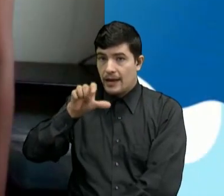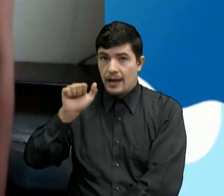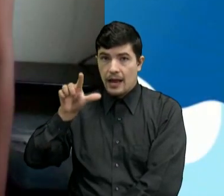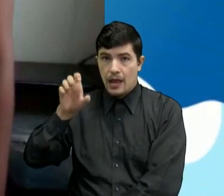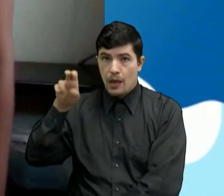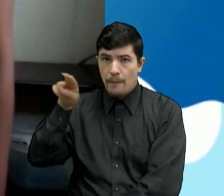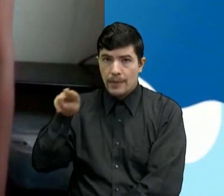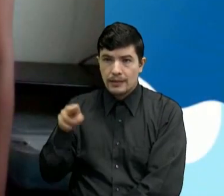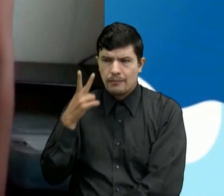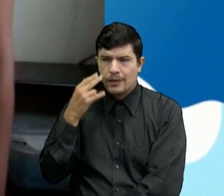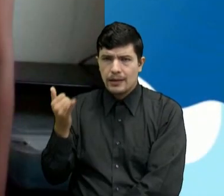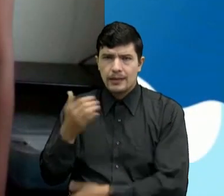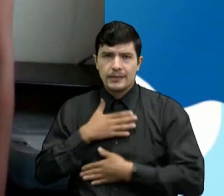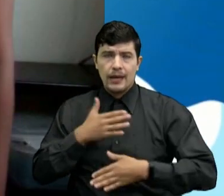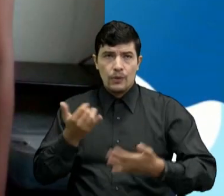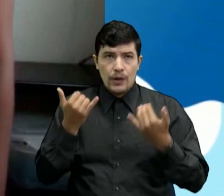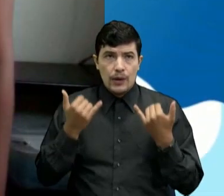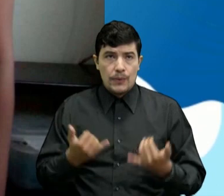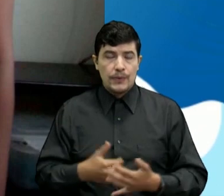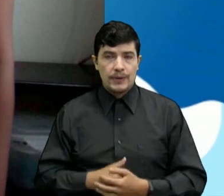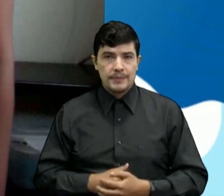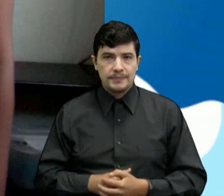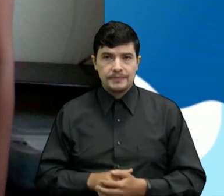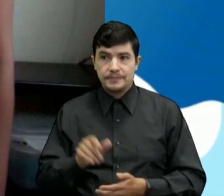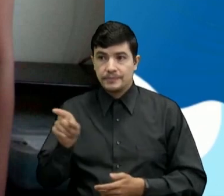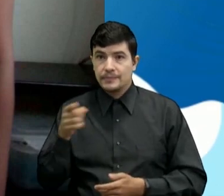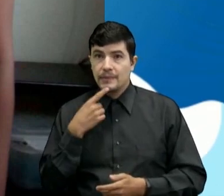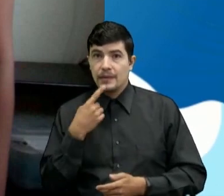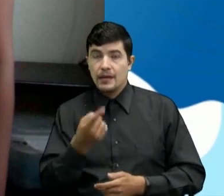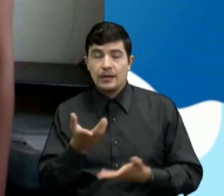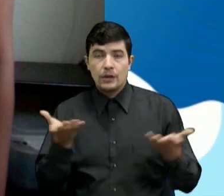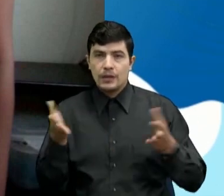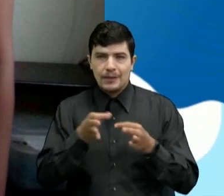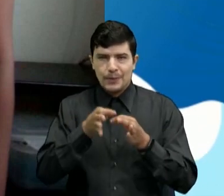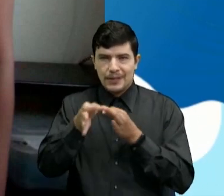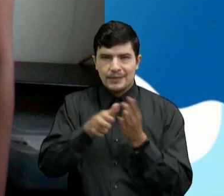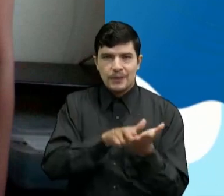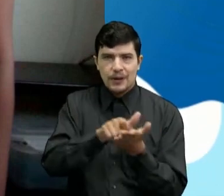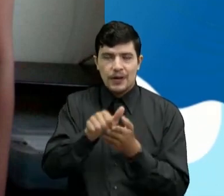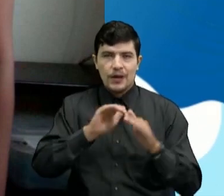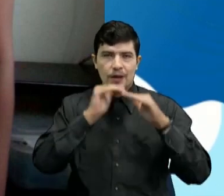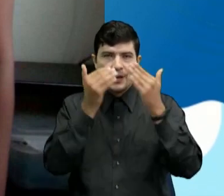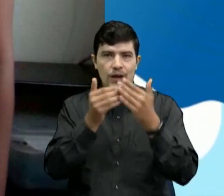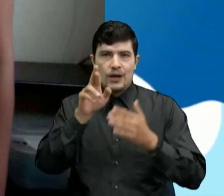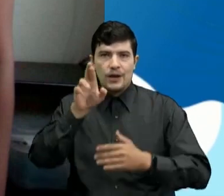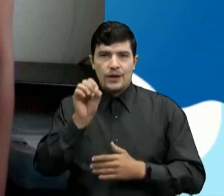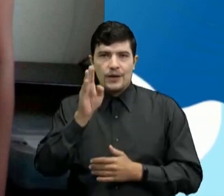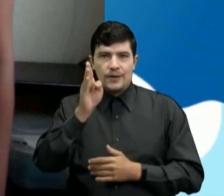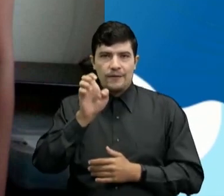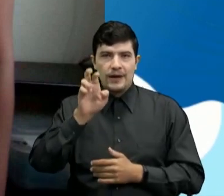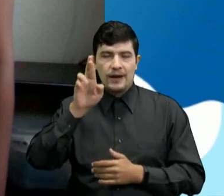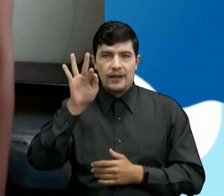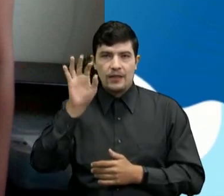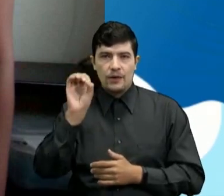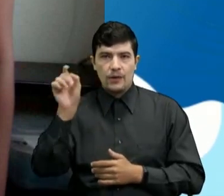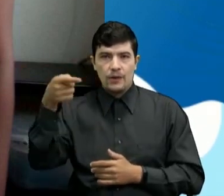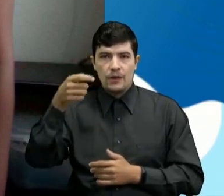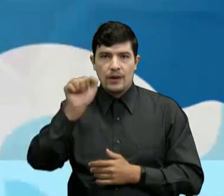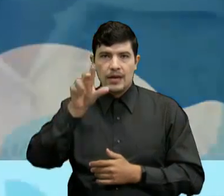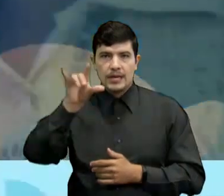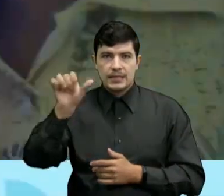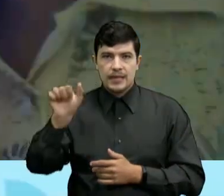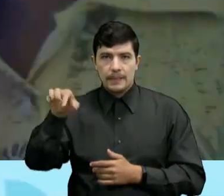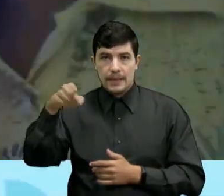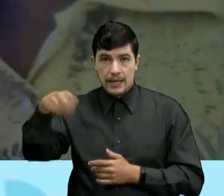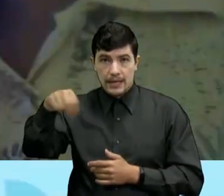Que nos saluda el día de hoy Dice desde Girón, Colegio Roberto García Peña Grado tercero